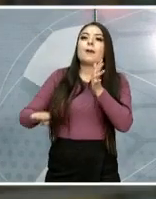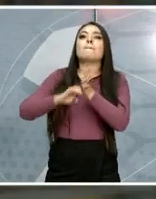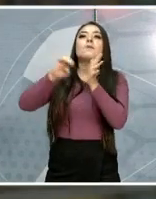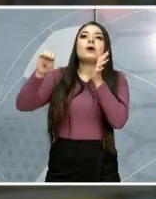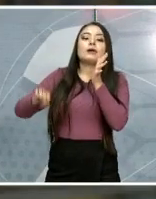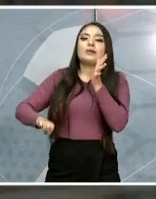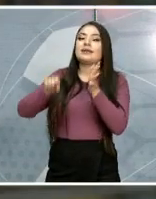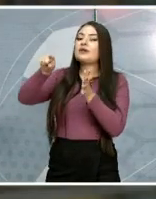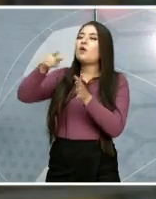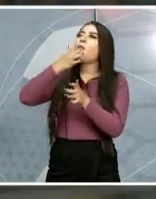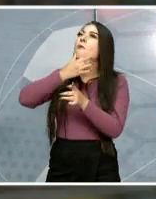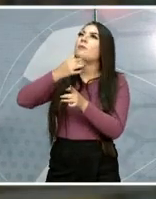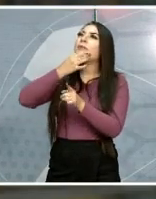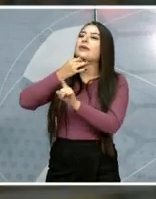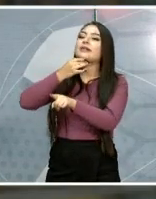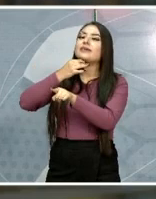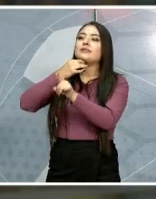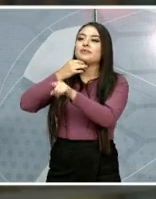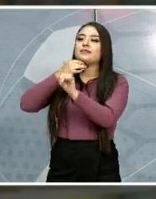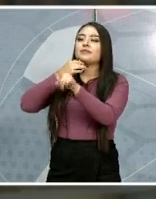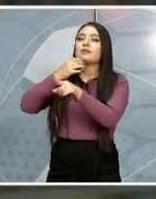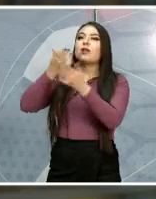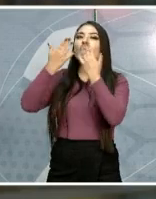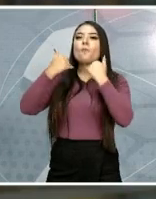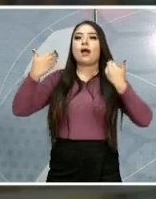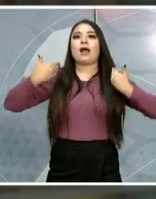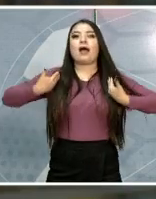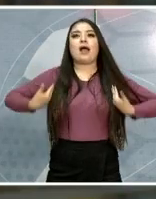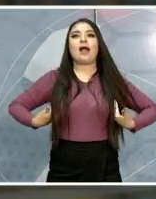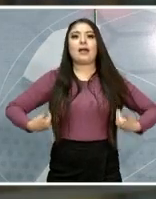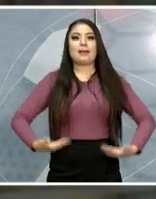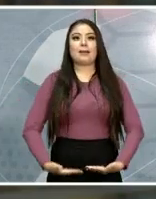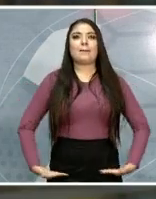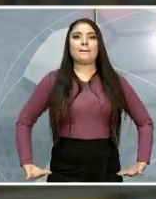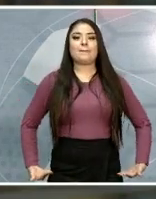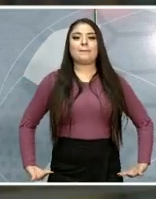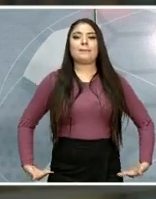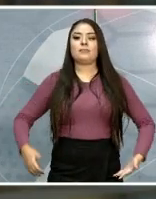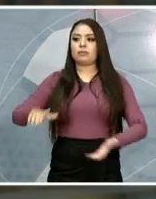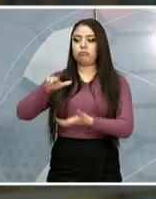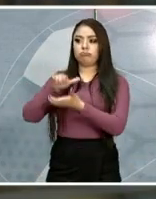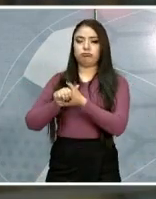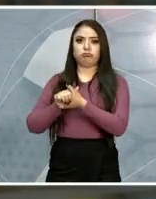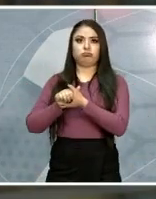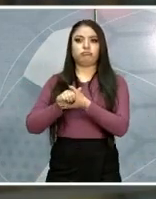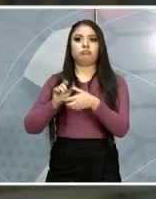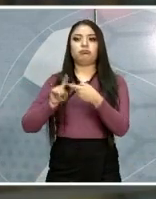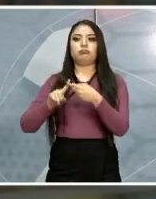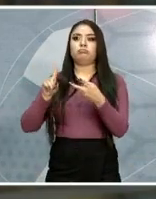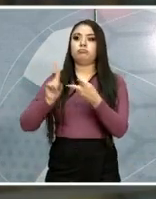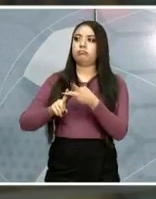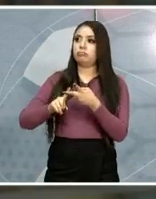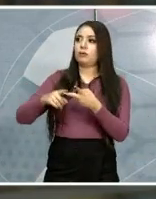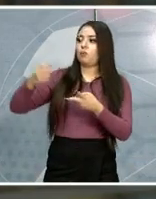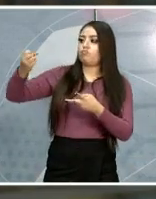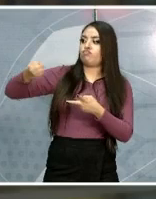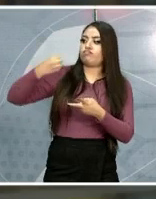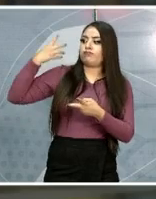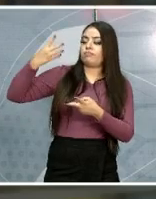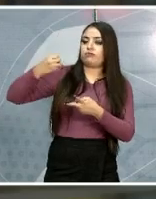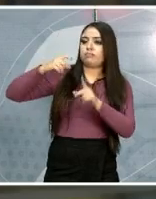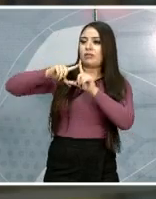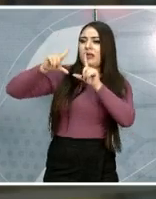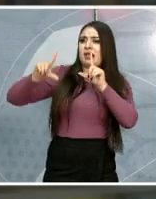que no tiene piernas ni brazos, casado, conferencista internacional, y así nos podemos topar